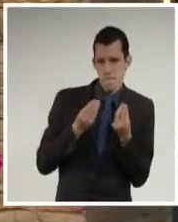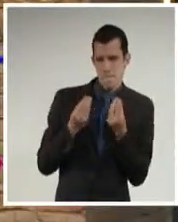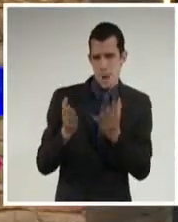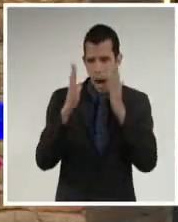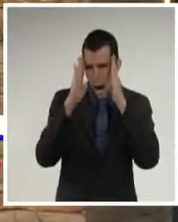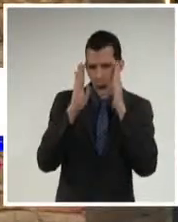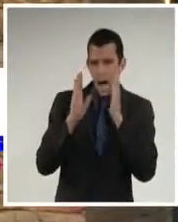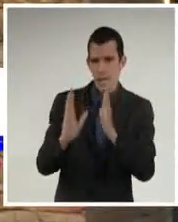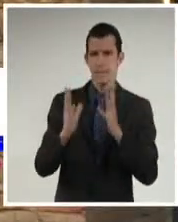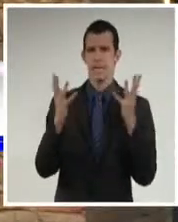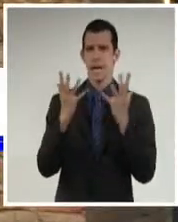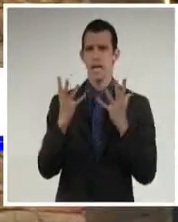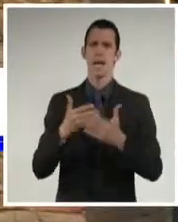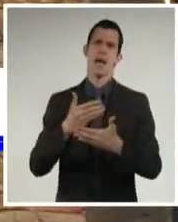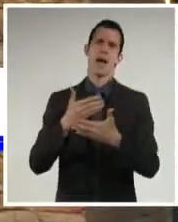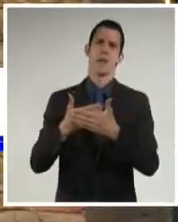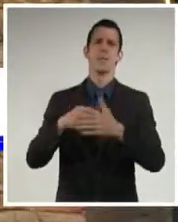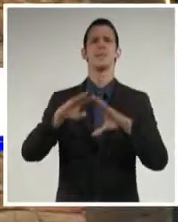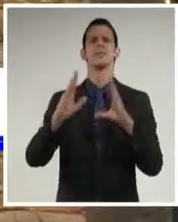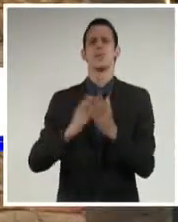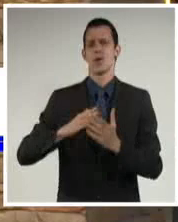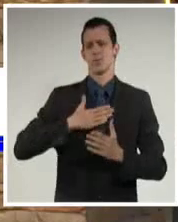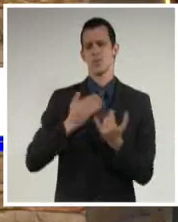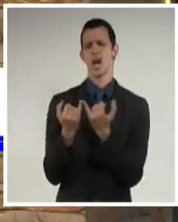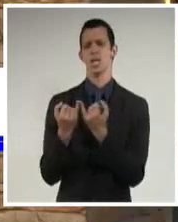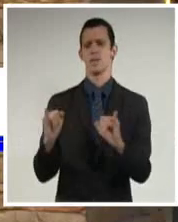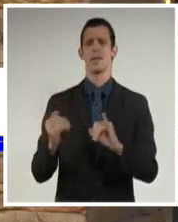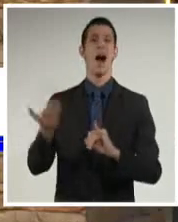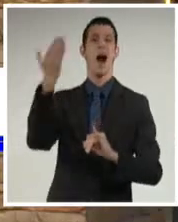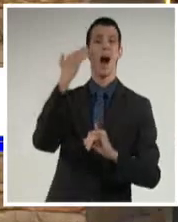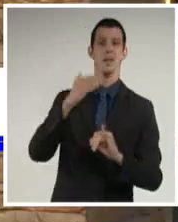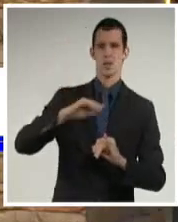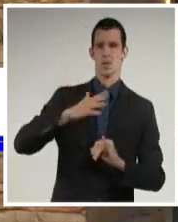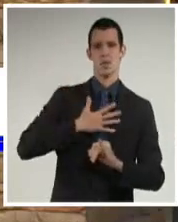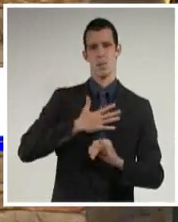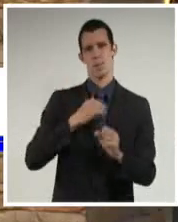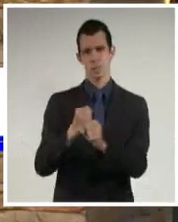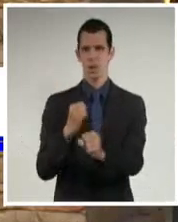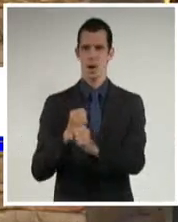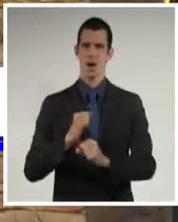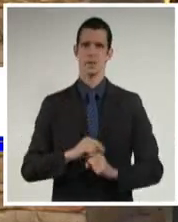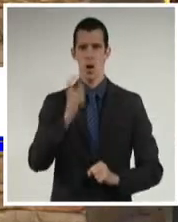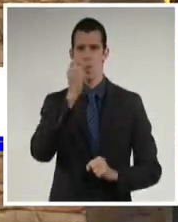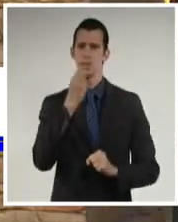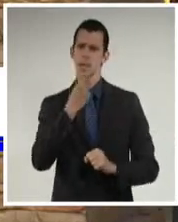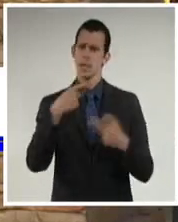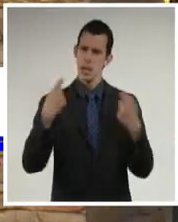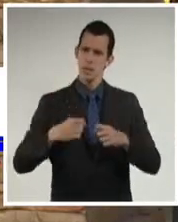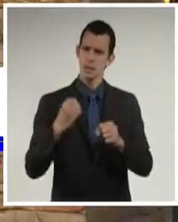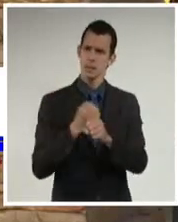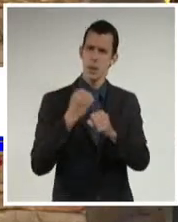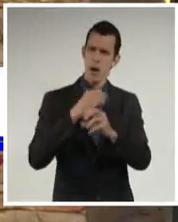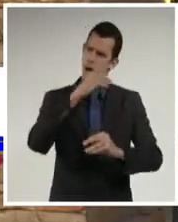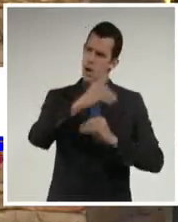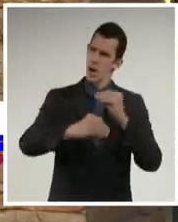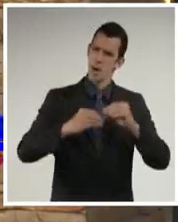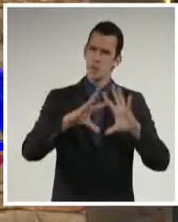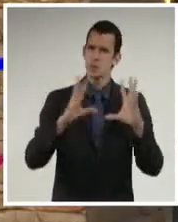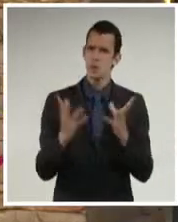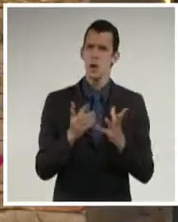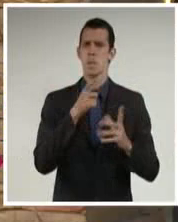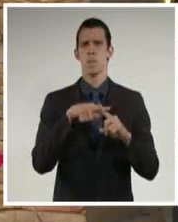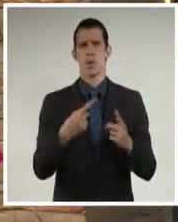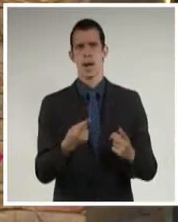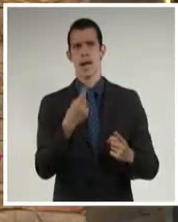estatal, es atravesado por un liderazgo en la dirección que propicia todos esos cambios y transformaciones, por esos líderes